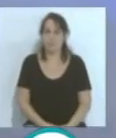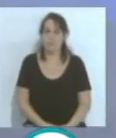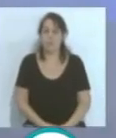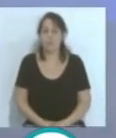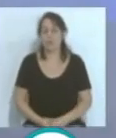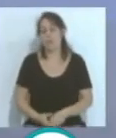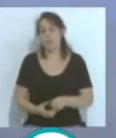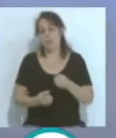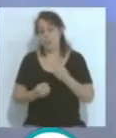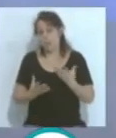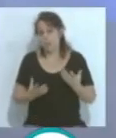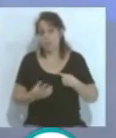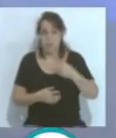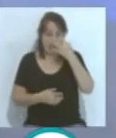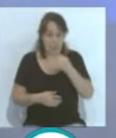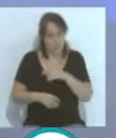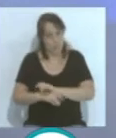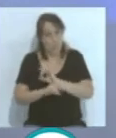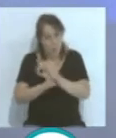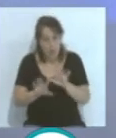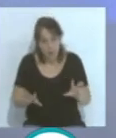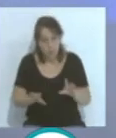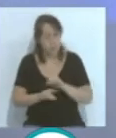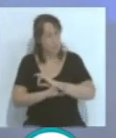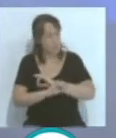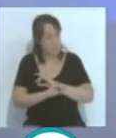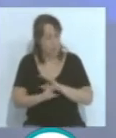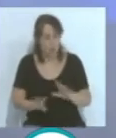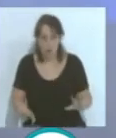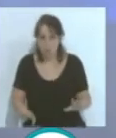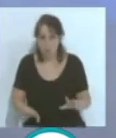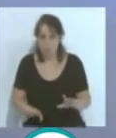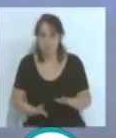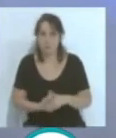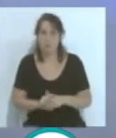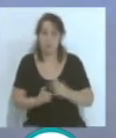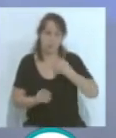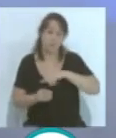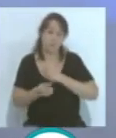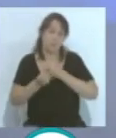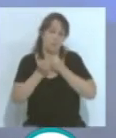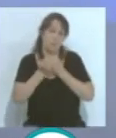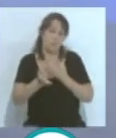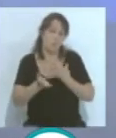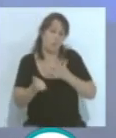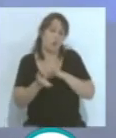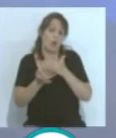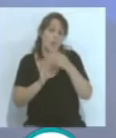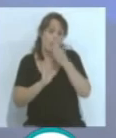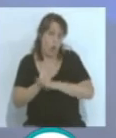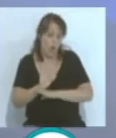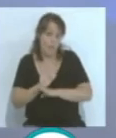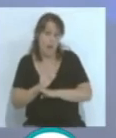Bueno, creo que ha sido muy claro, muy claro. Nosotros lo comentamos desde cuando estábamos haciendo el programa